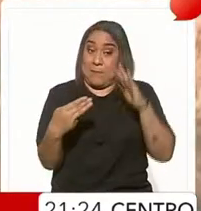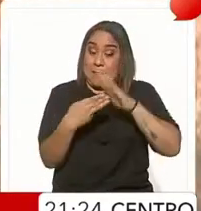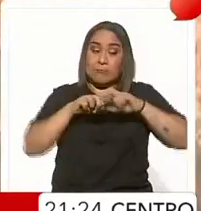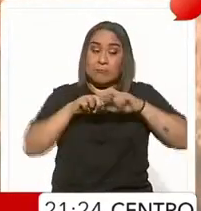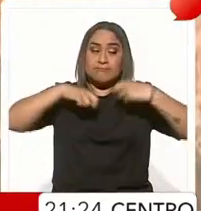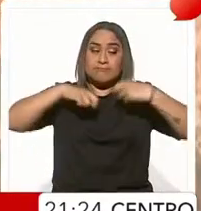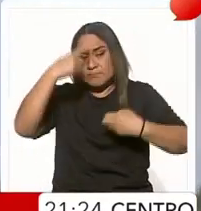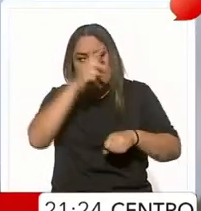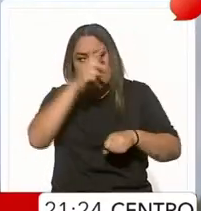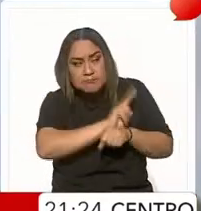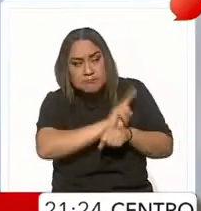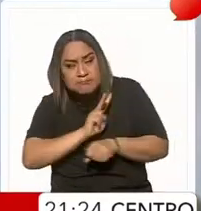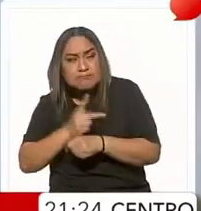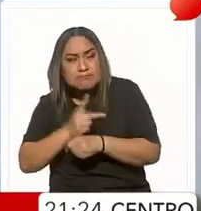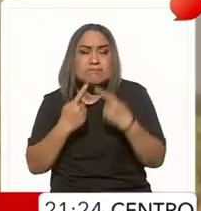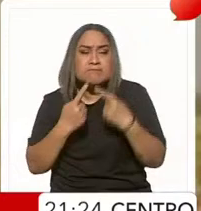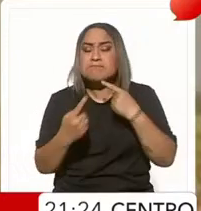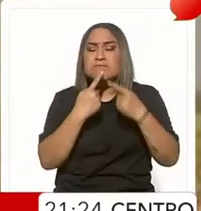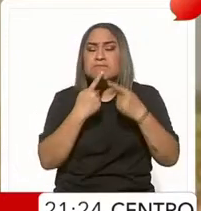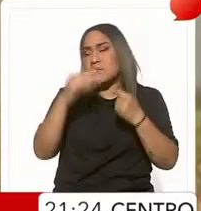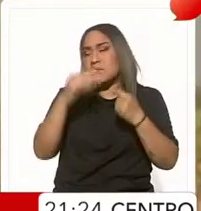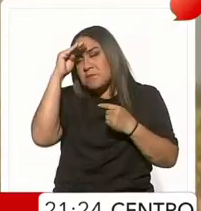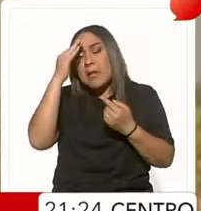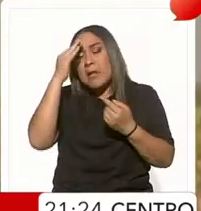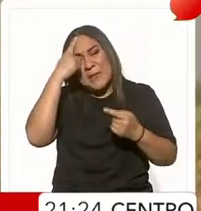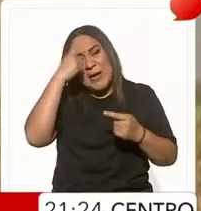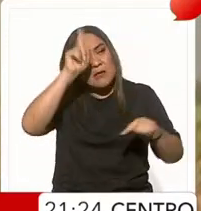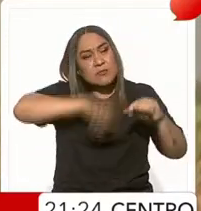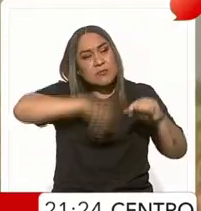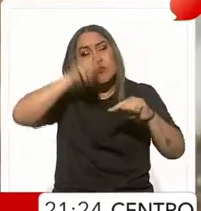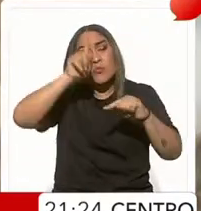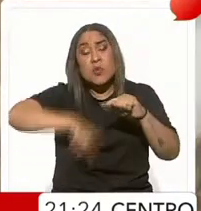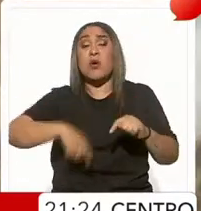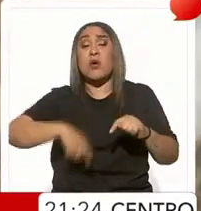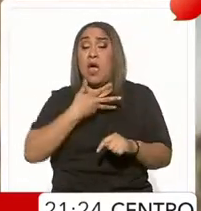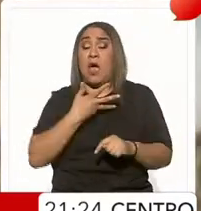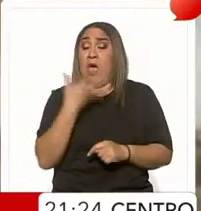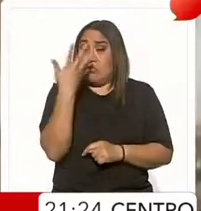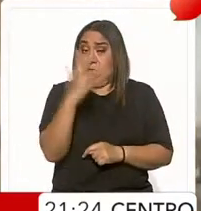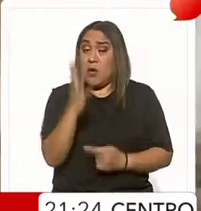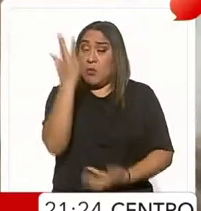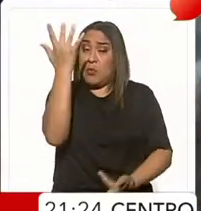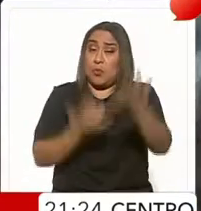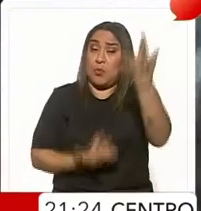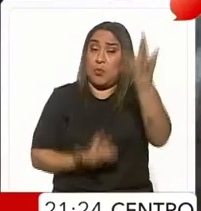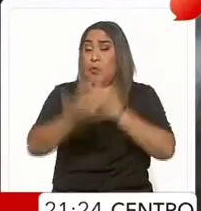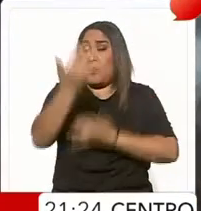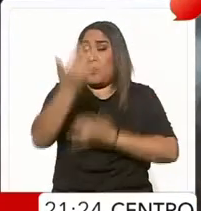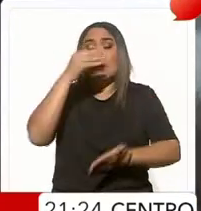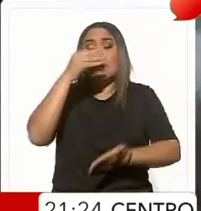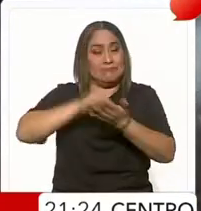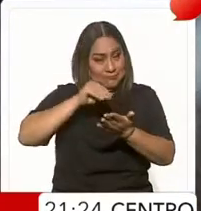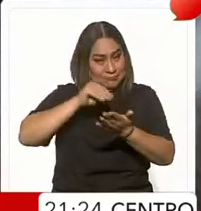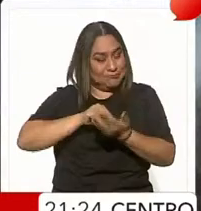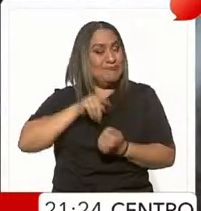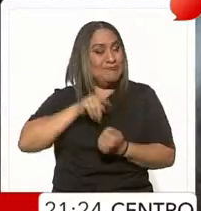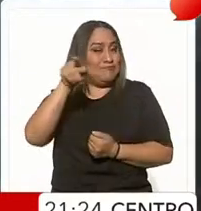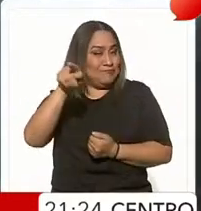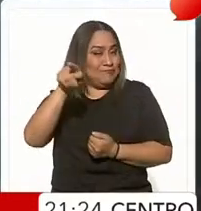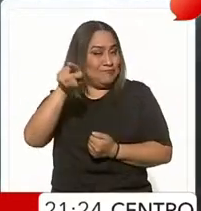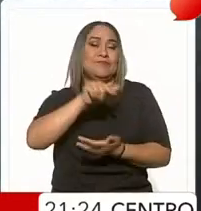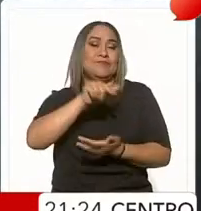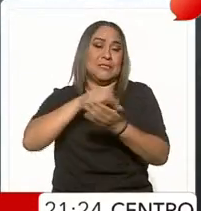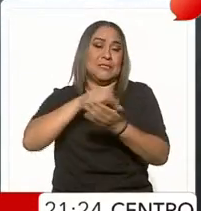un monitoreo y se establecen las acciones para combatir los 10 incendios forestales que actualmente se encuentran activos en la entidad.